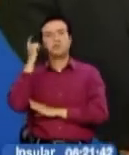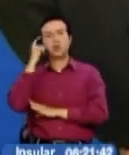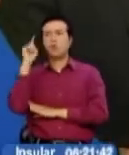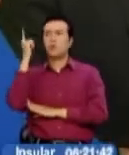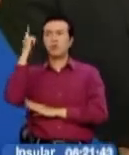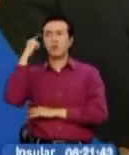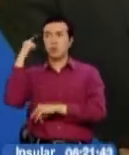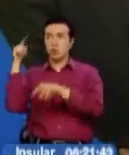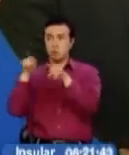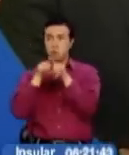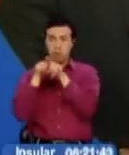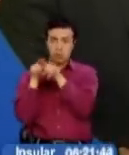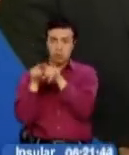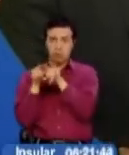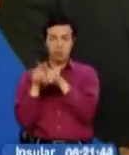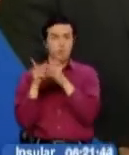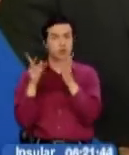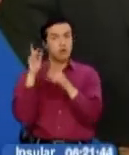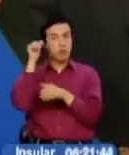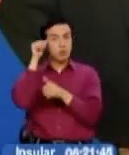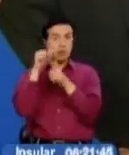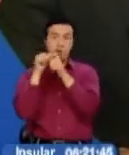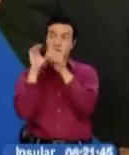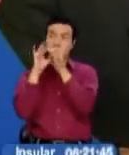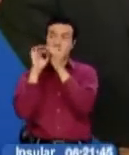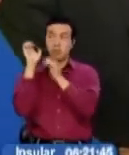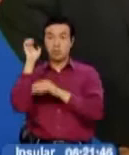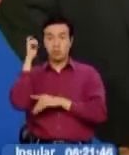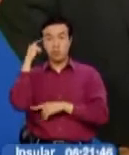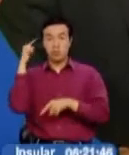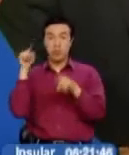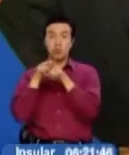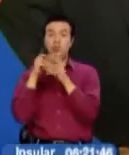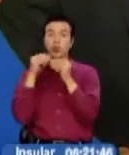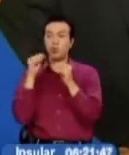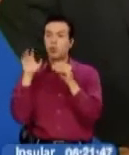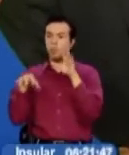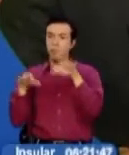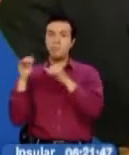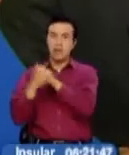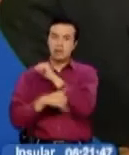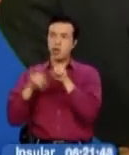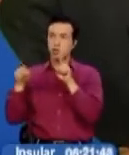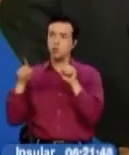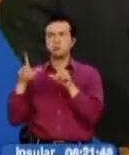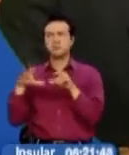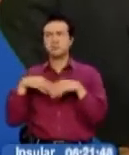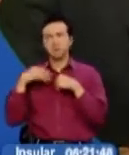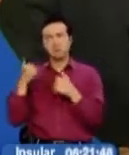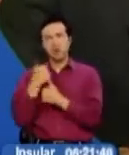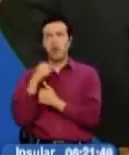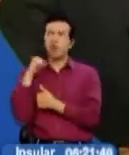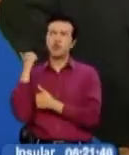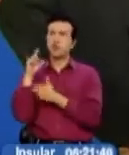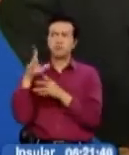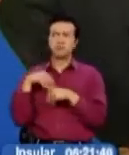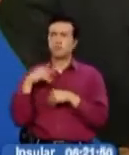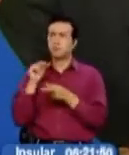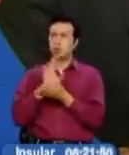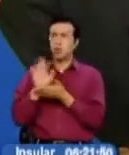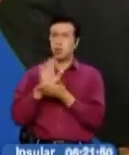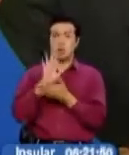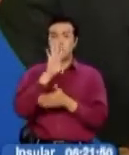una sola manera. Pero recordemos, la Unión Europea es la serie de pueblos y algunos más dóciles que otros. Sin embargo, para los ingleses,